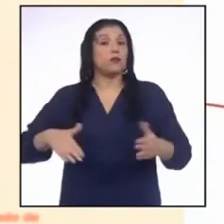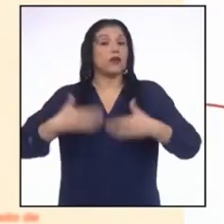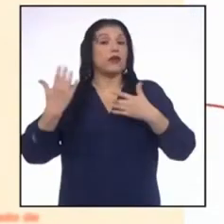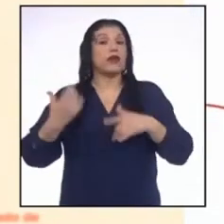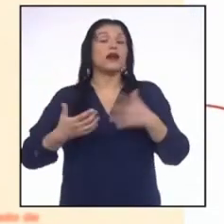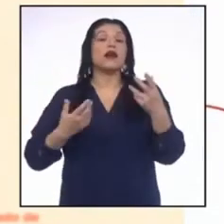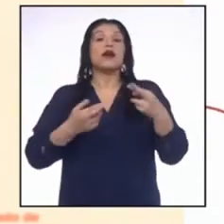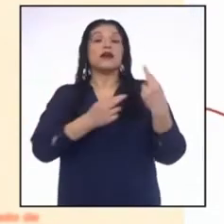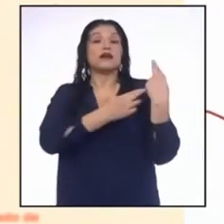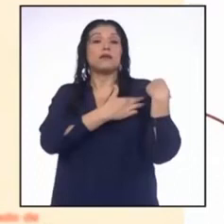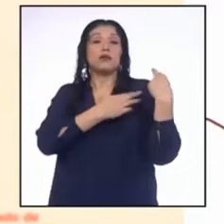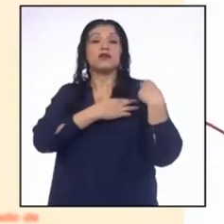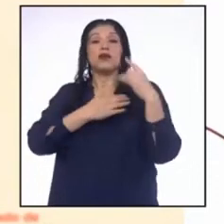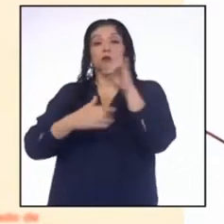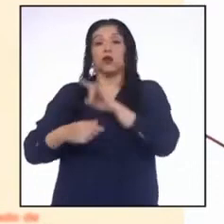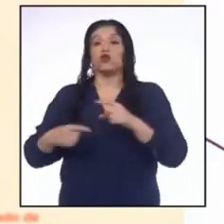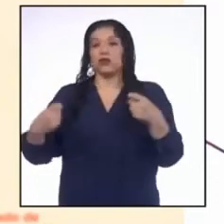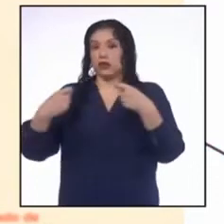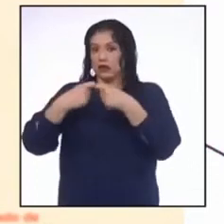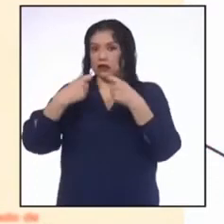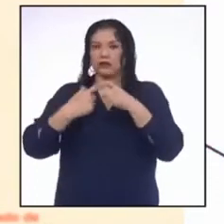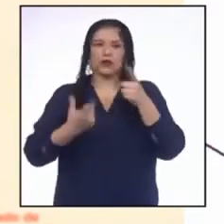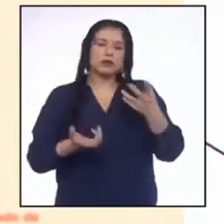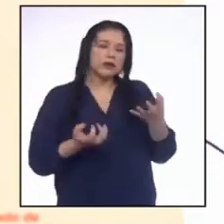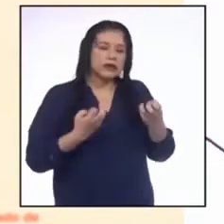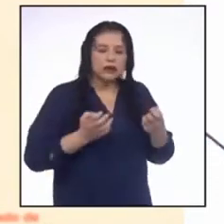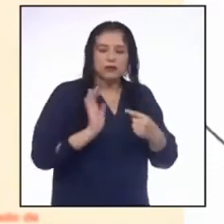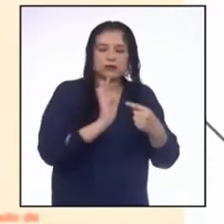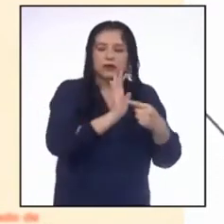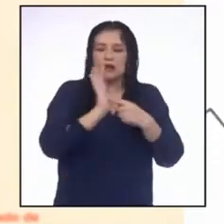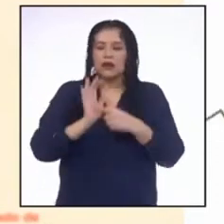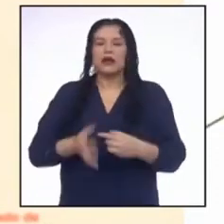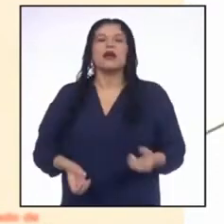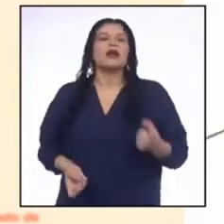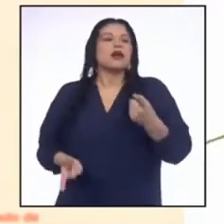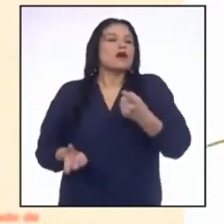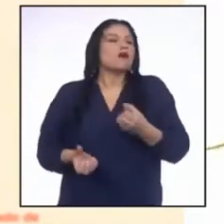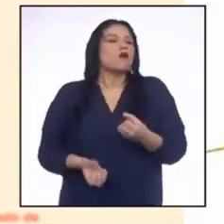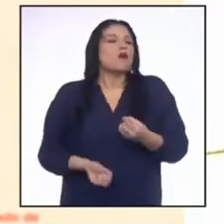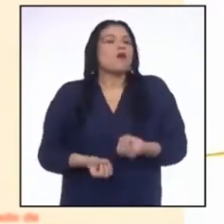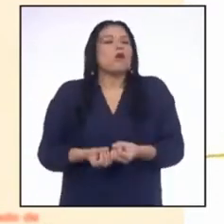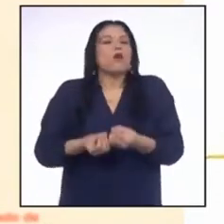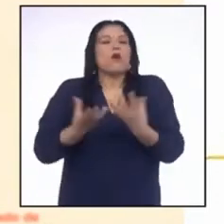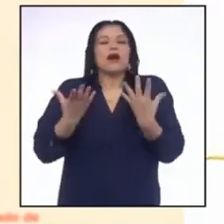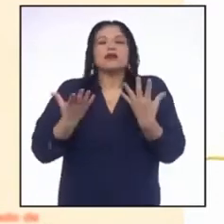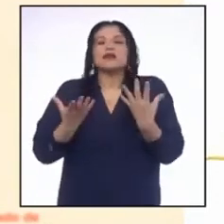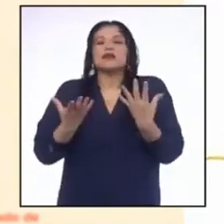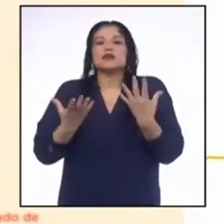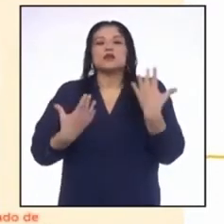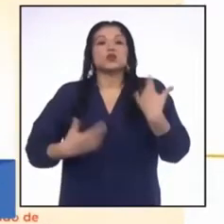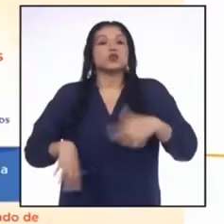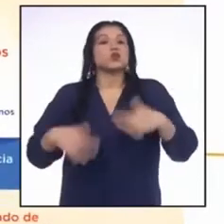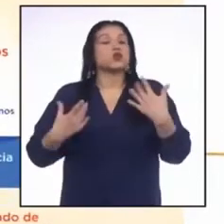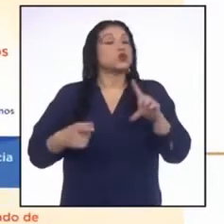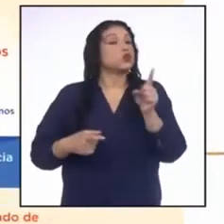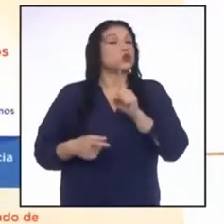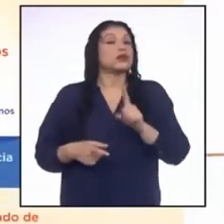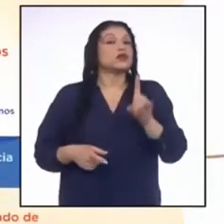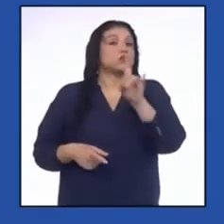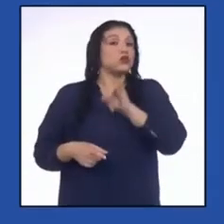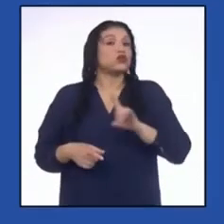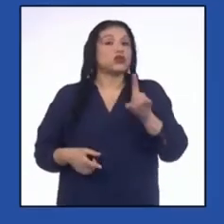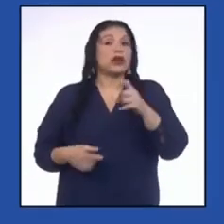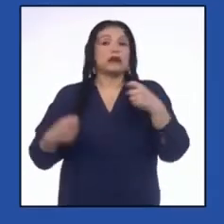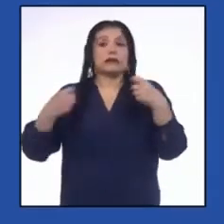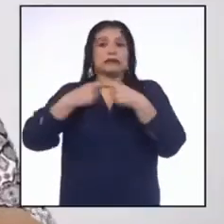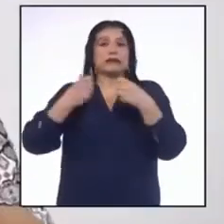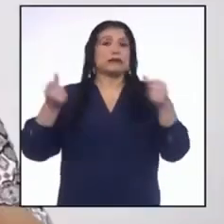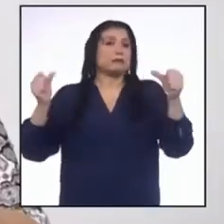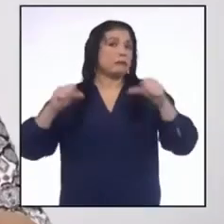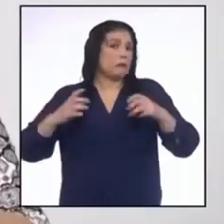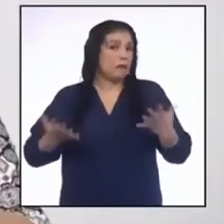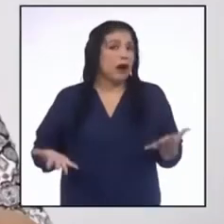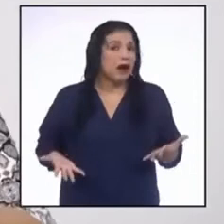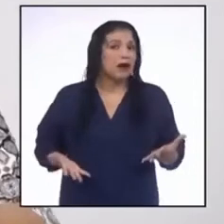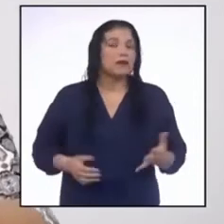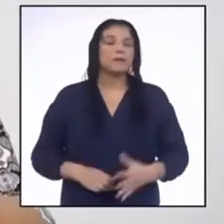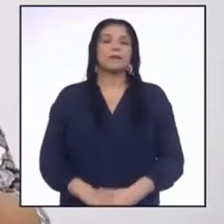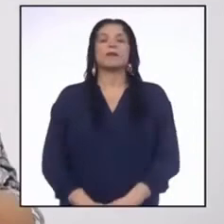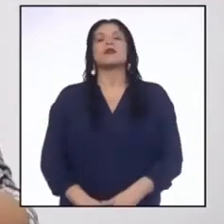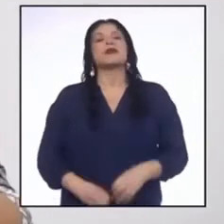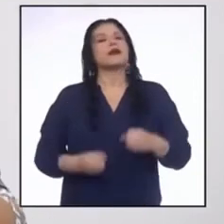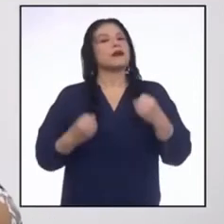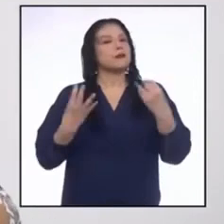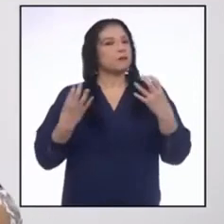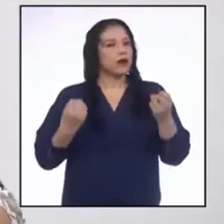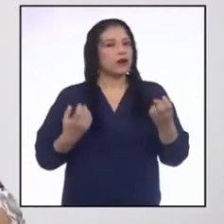quisiera hacernos reflexionar, profesora? ¿Precita cifras del gasto que se ha tenido por no usar de manera consciente los equipos? Bueno,